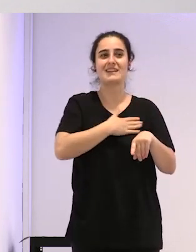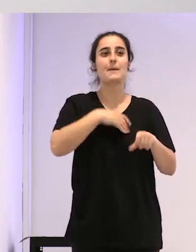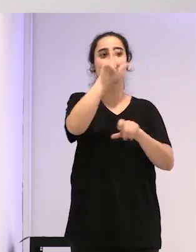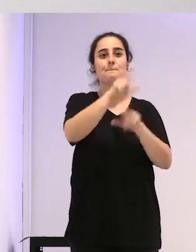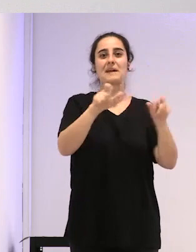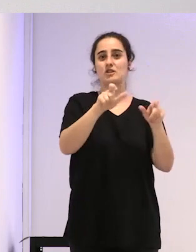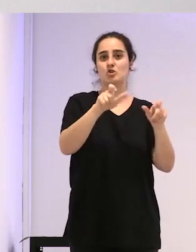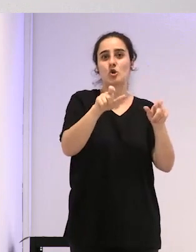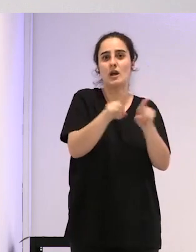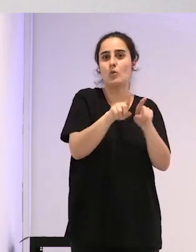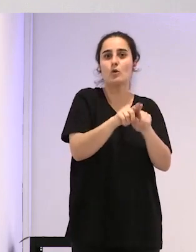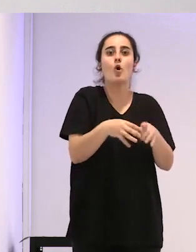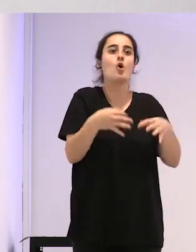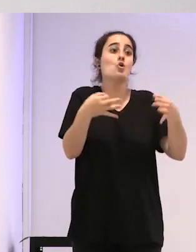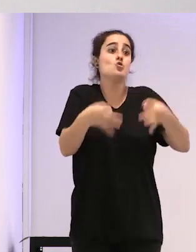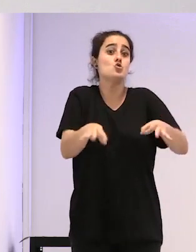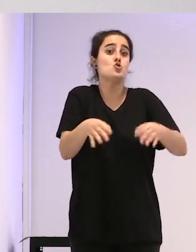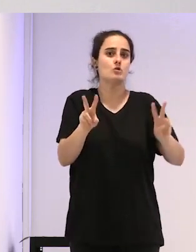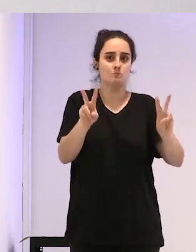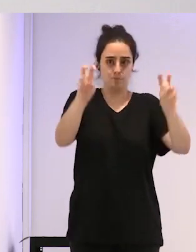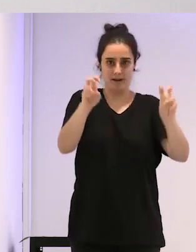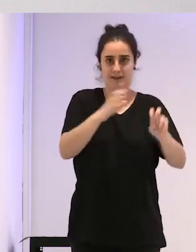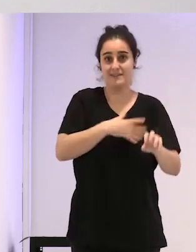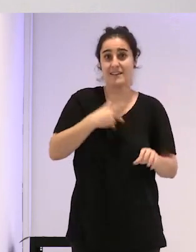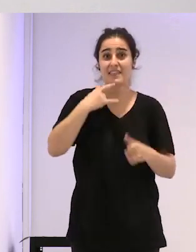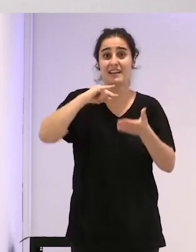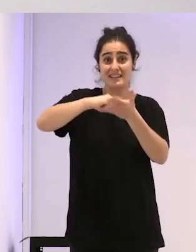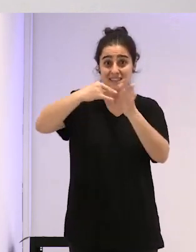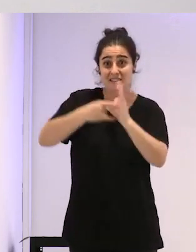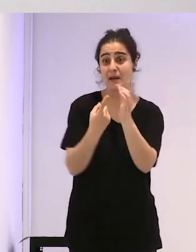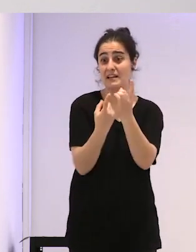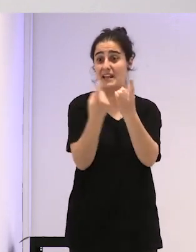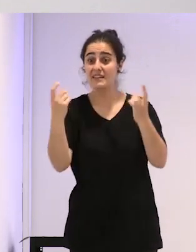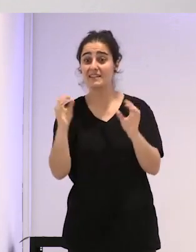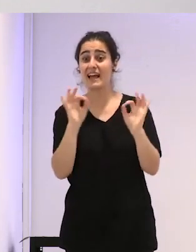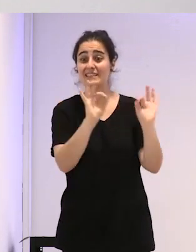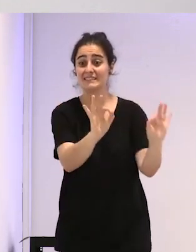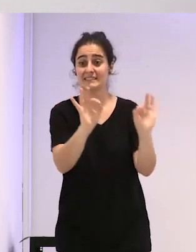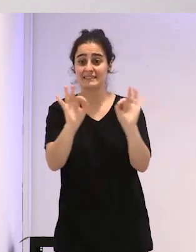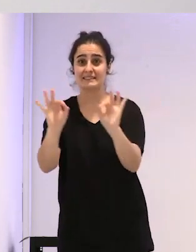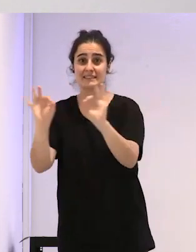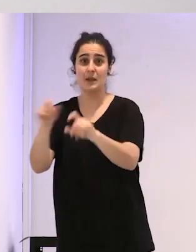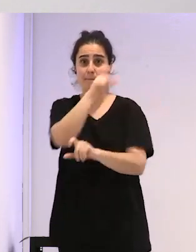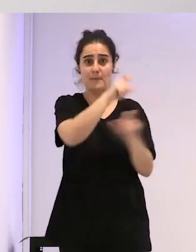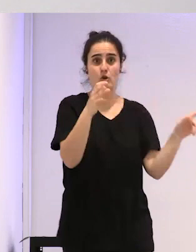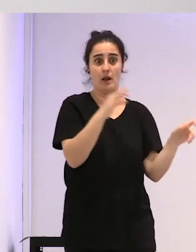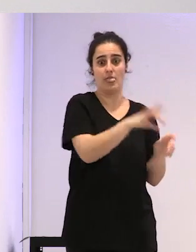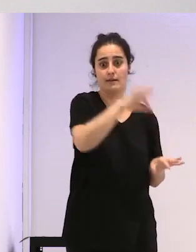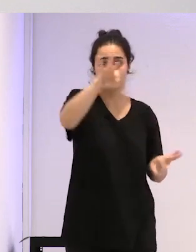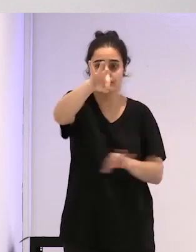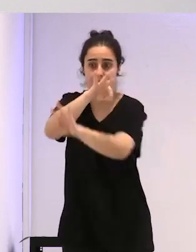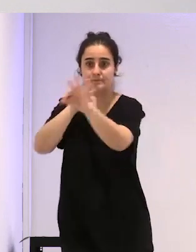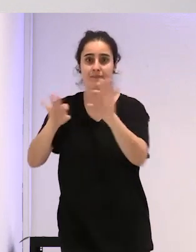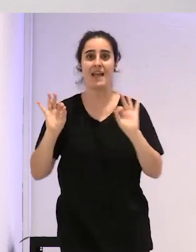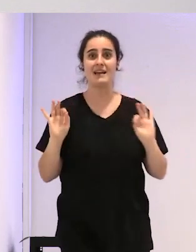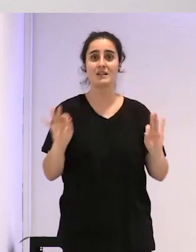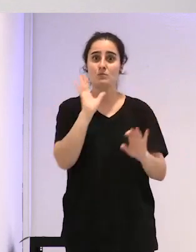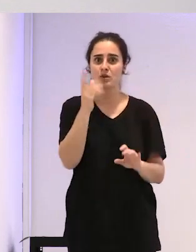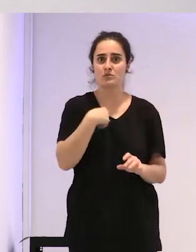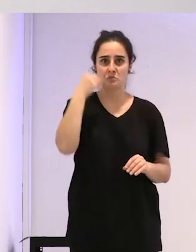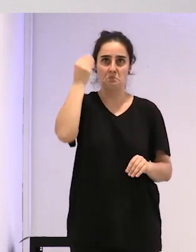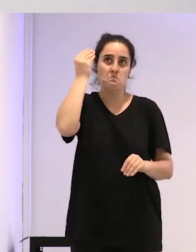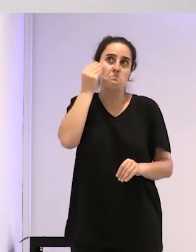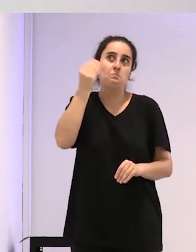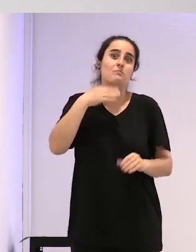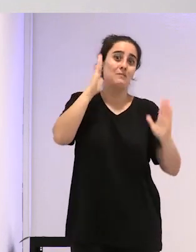personas, encajarlas donde el sistema necesita que se encajen y por lo tanto puedo entender que en aquel momento hubiera